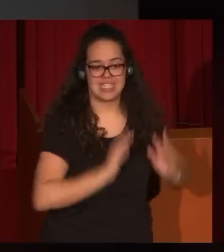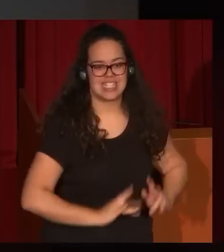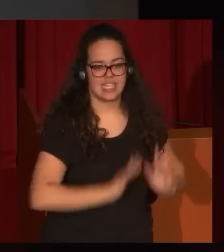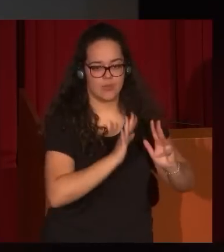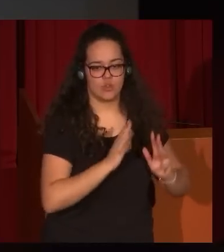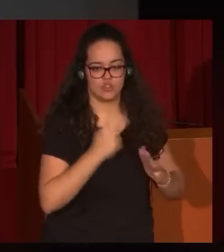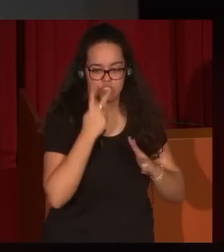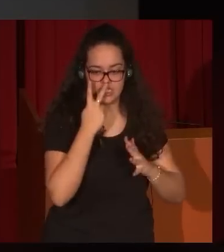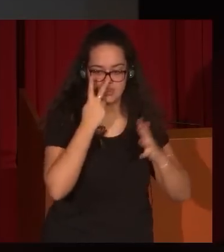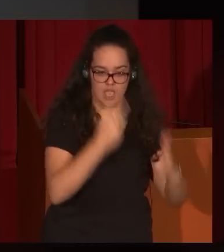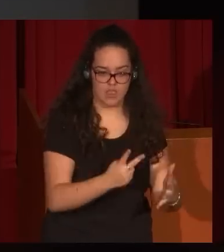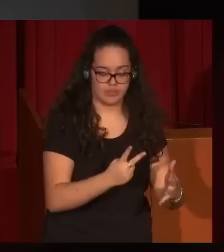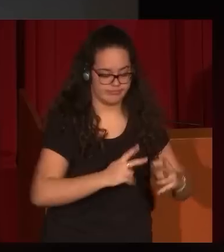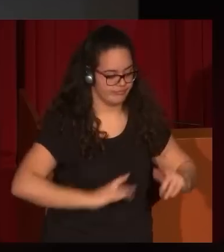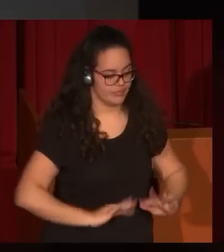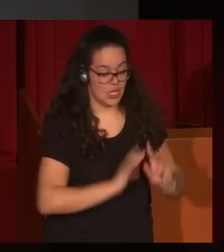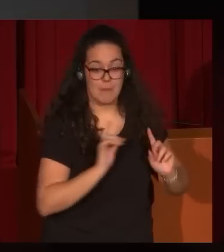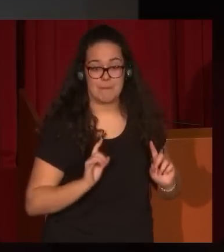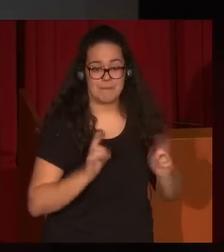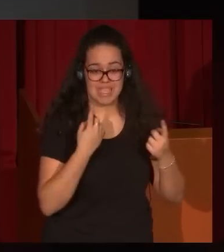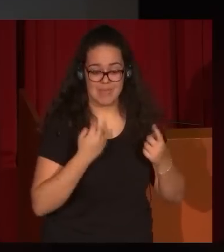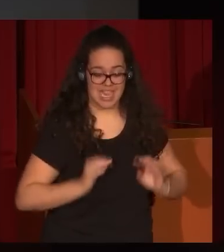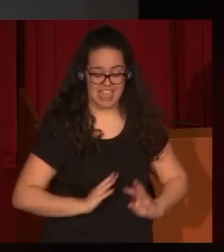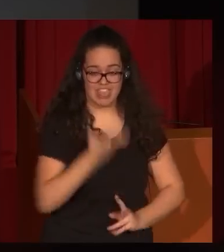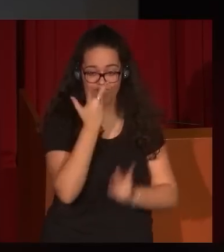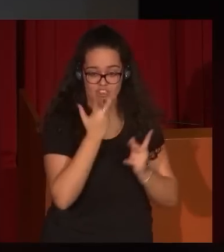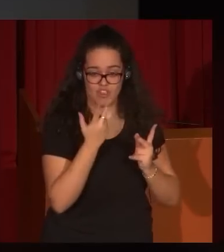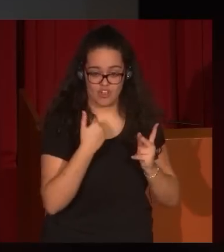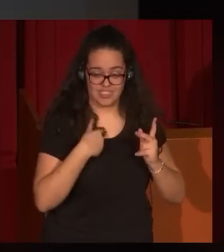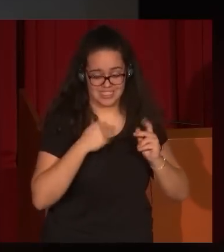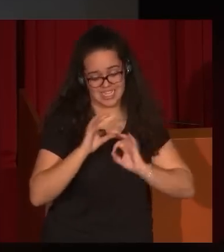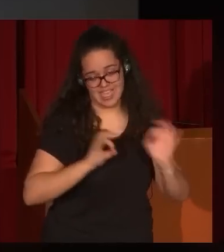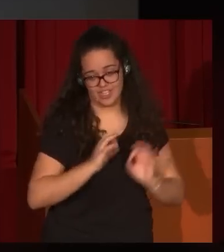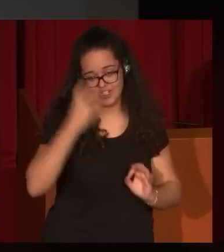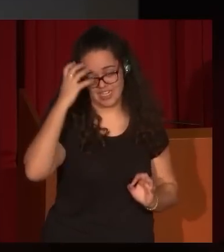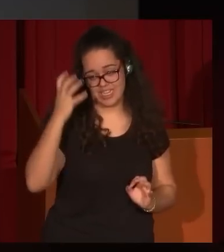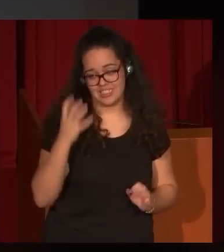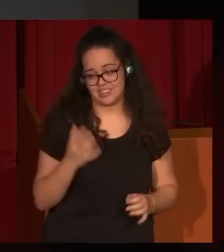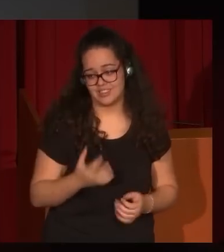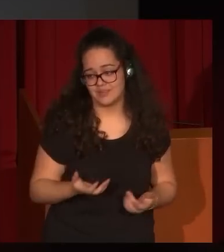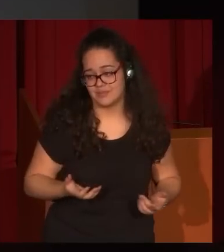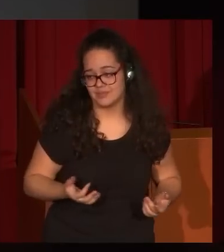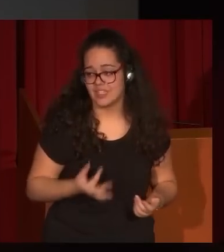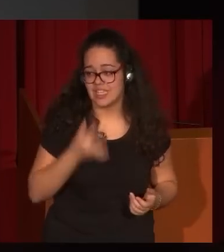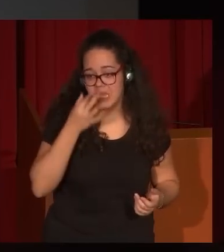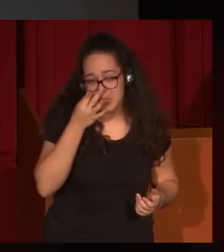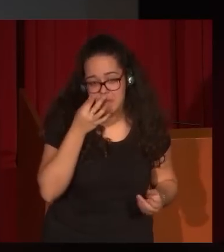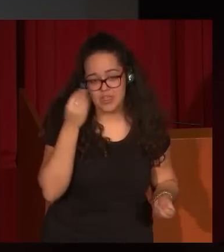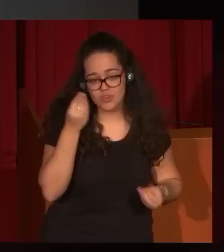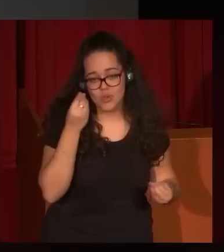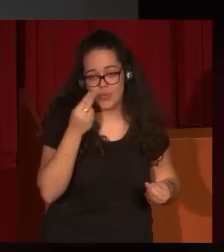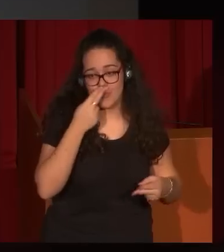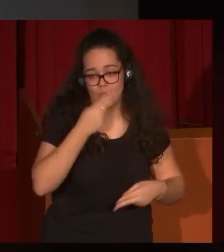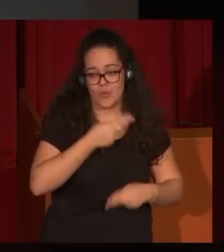siete años después, en el incendio, en el primero de los incendios que estuvo el Teatro Real realmente, no creo que haya un edificio público